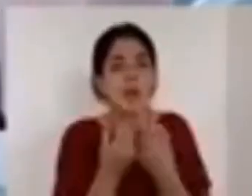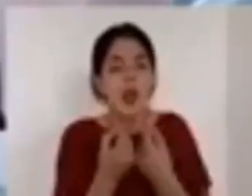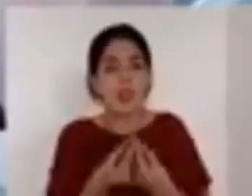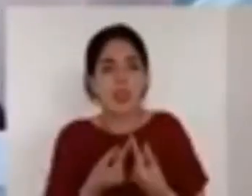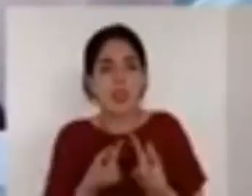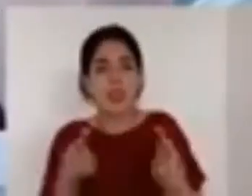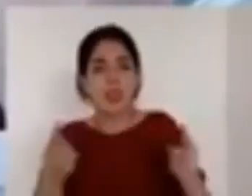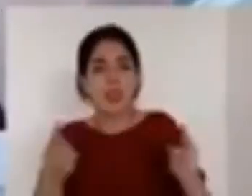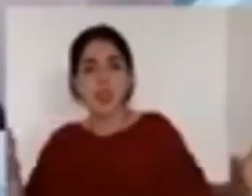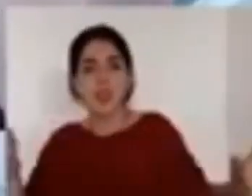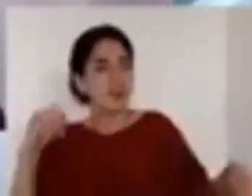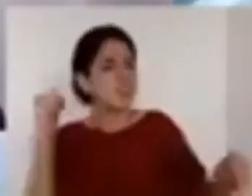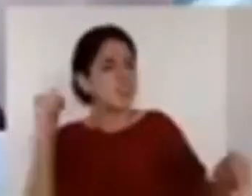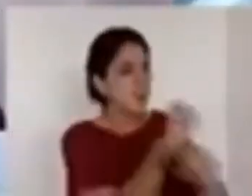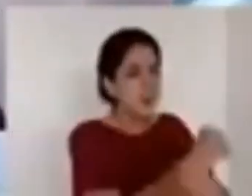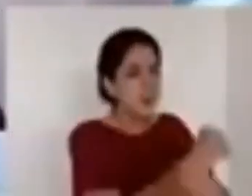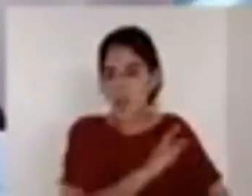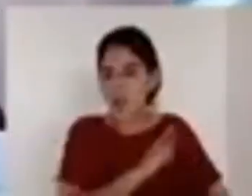entonces